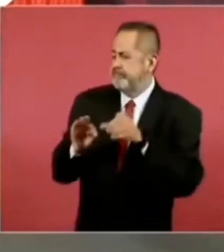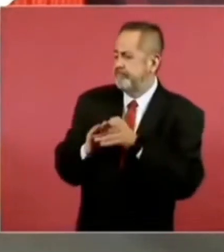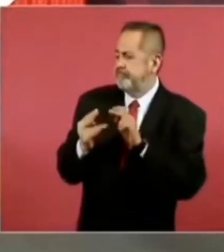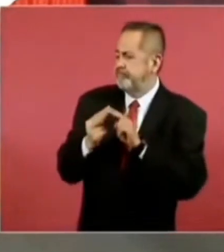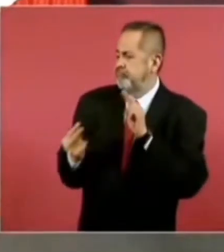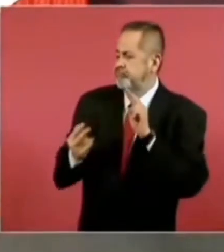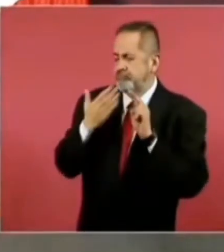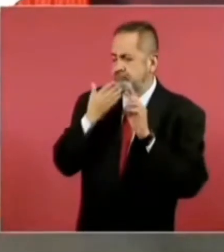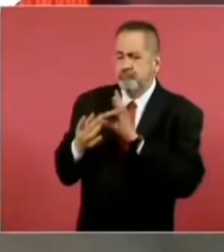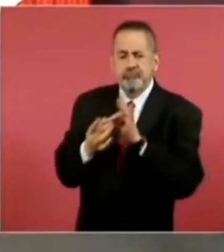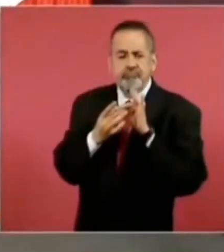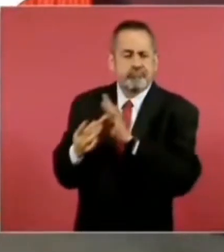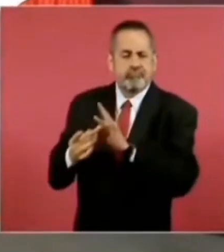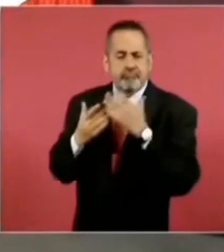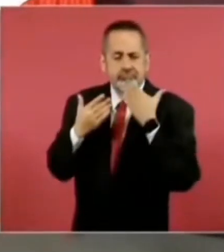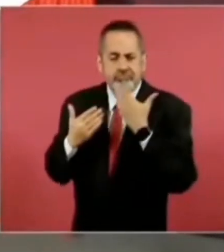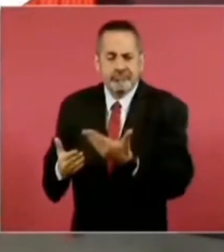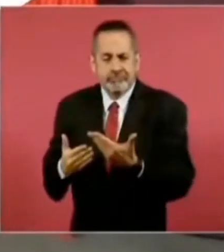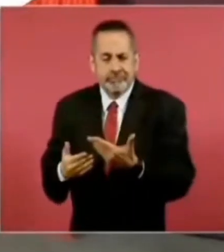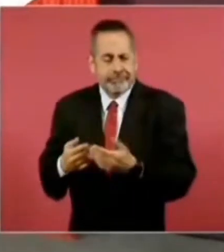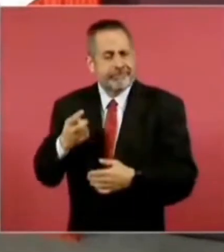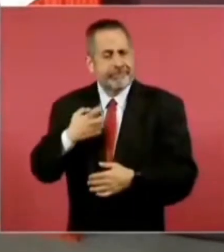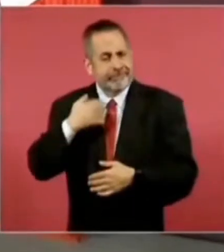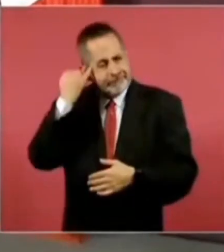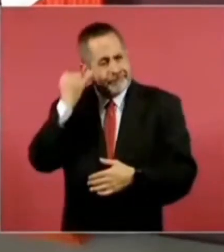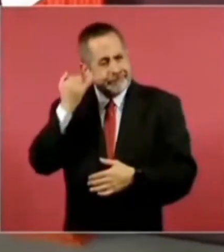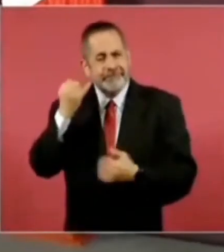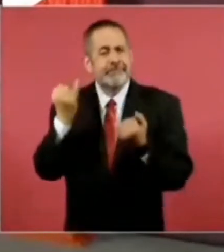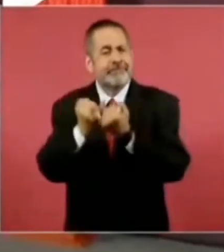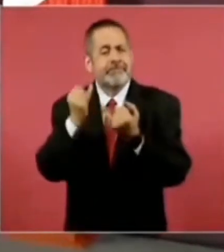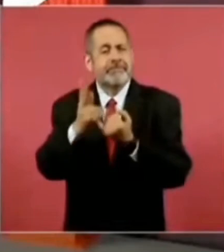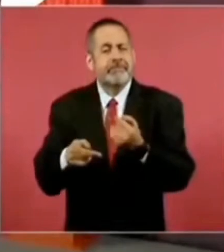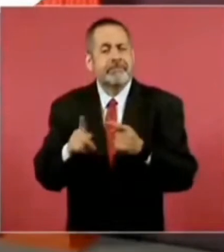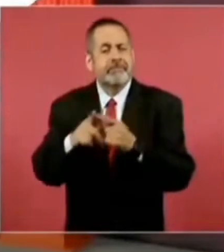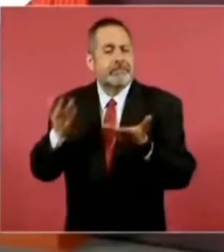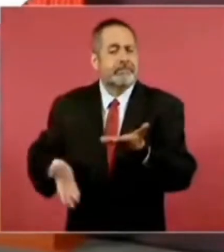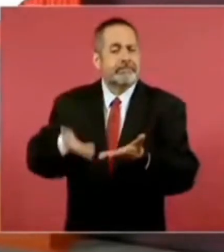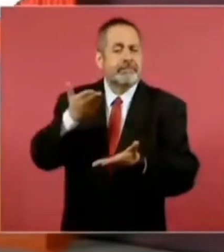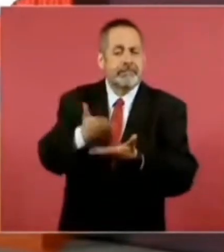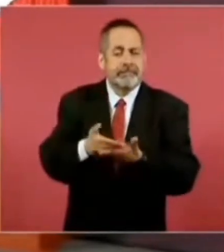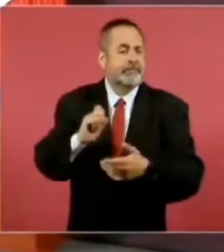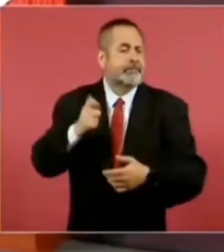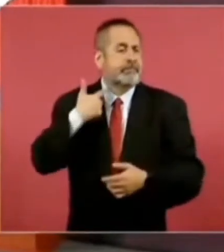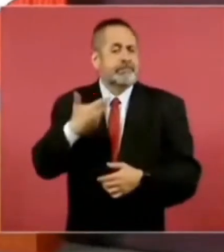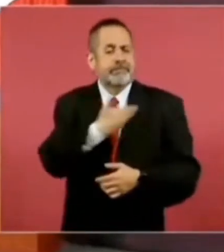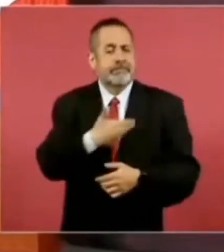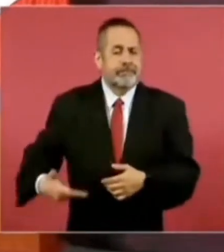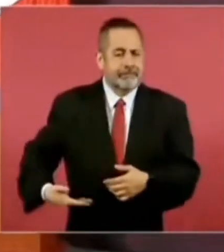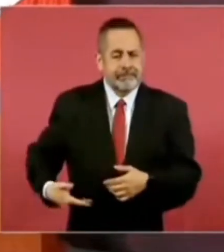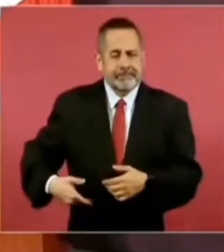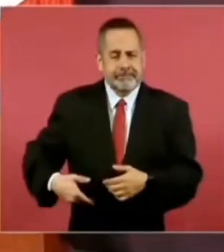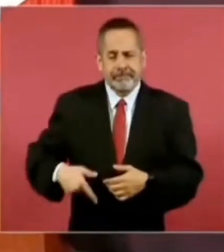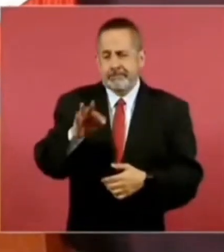como lo que planteaba el presidente Franklin Delano Roosevelt.